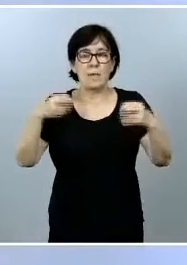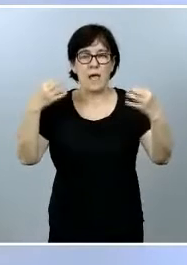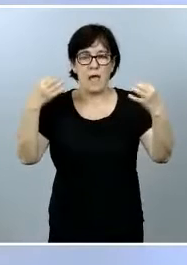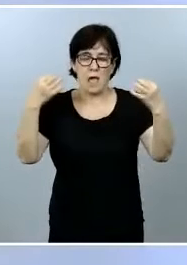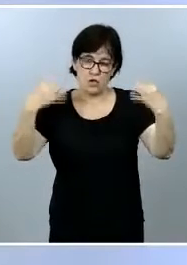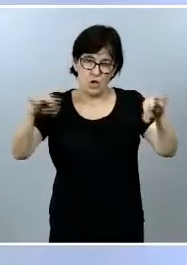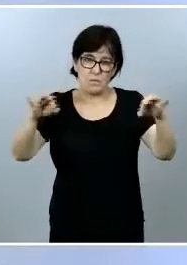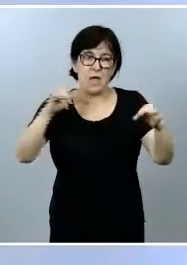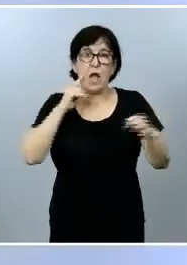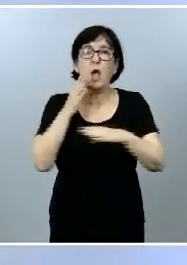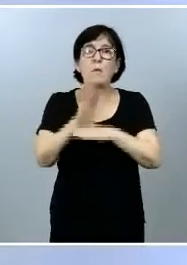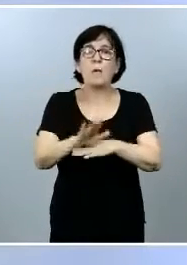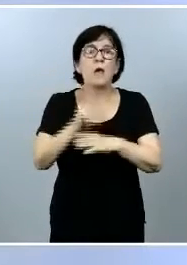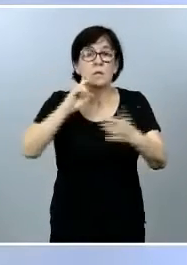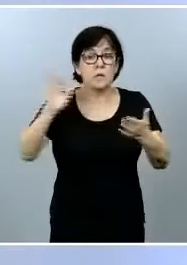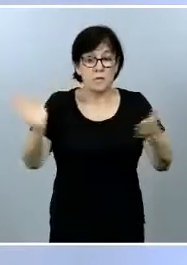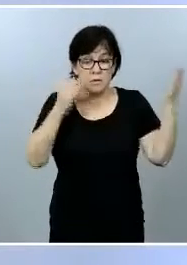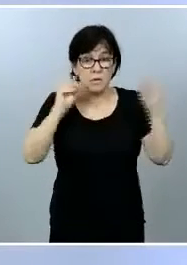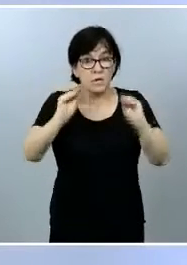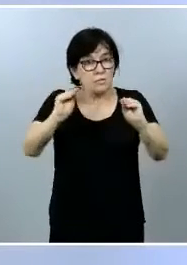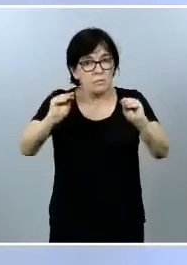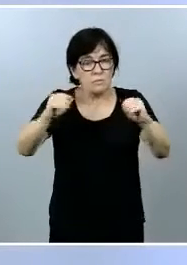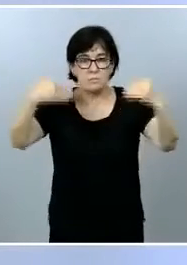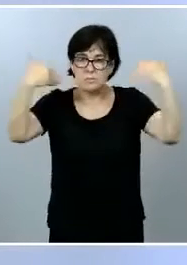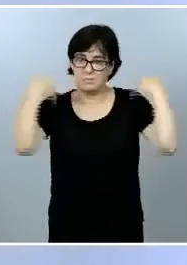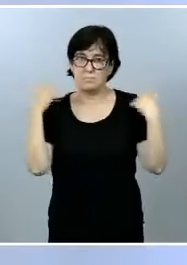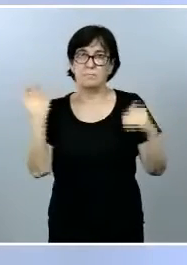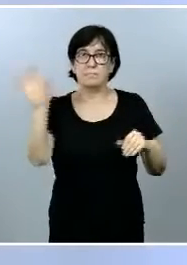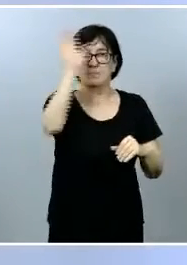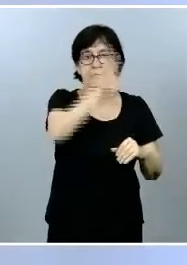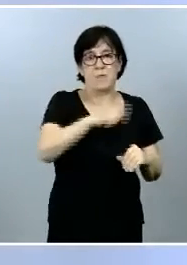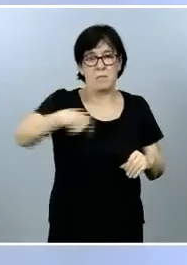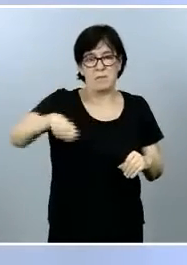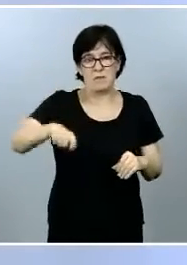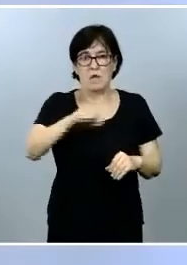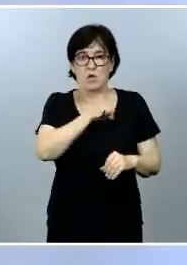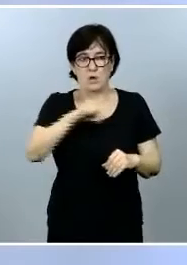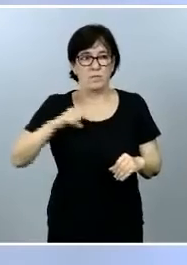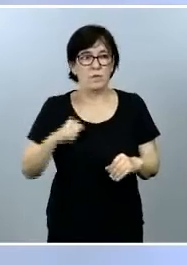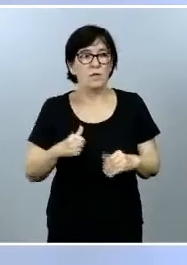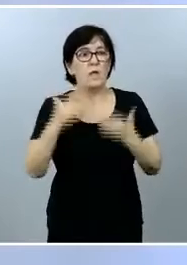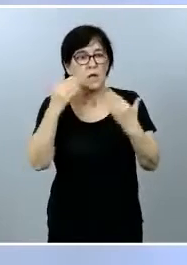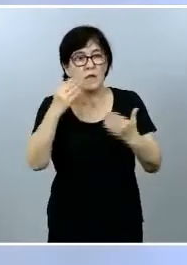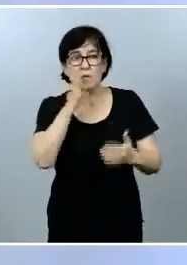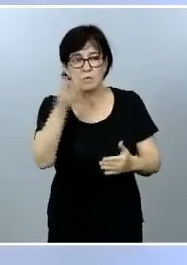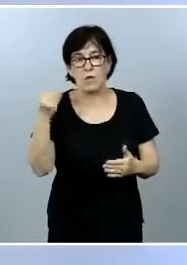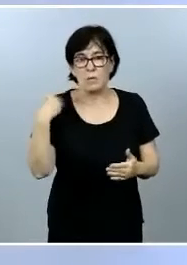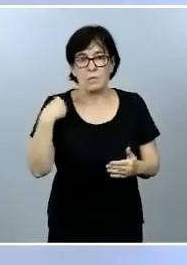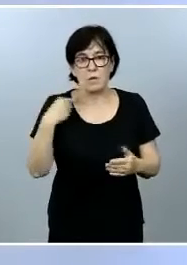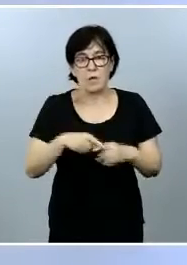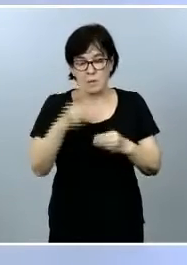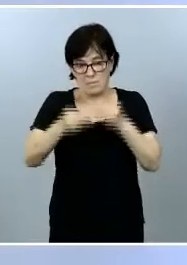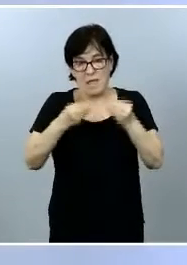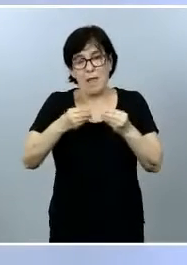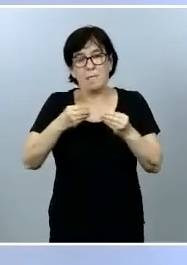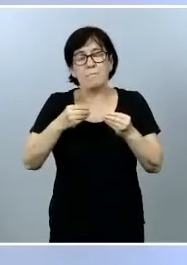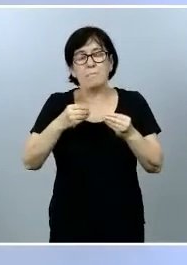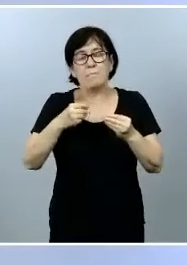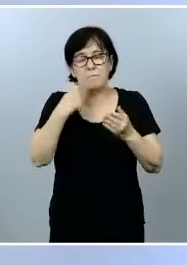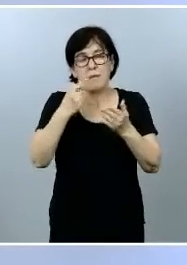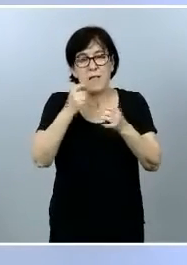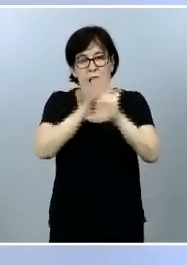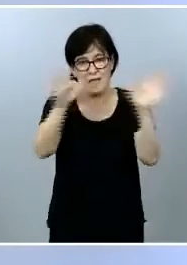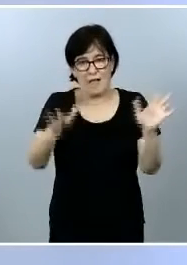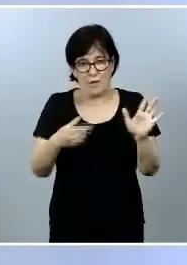del pase a la nueva normalidad corresponde insisto a los presidentes de las comunidades autónomas gracias por su pregunta que me permite hacer esta aclaración